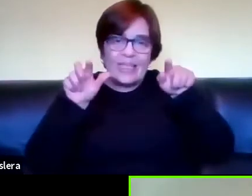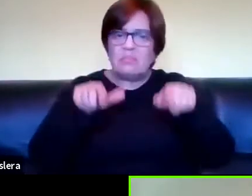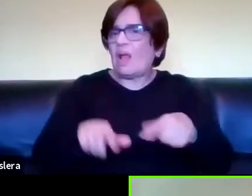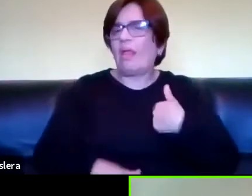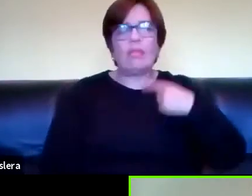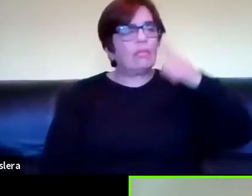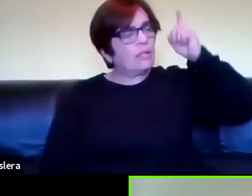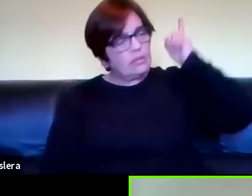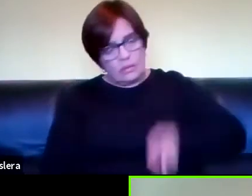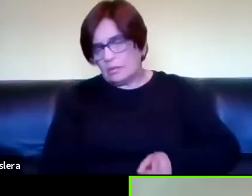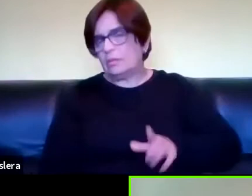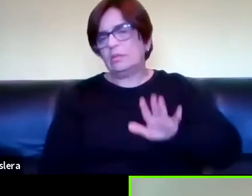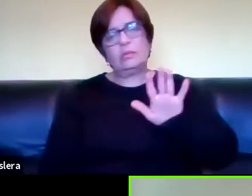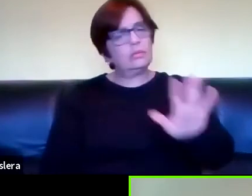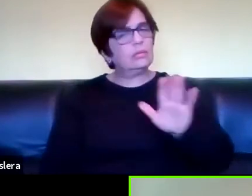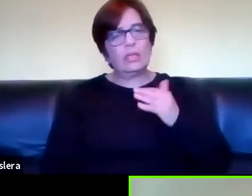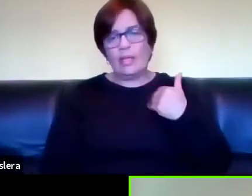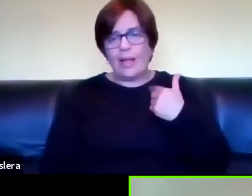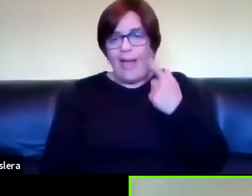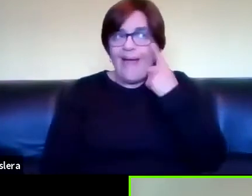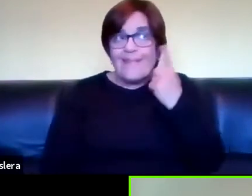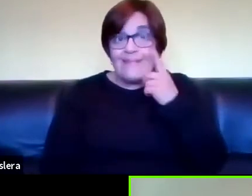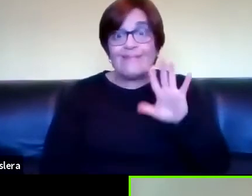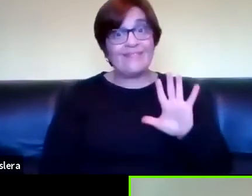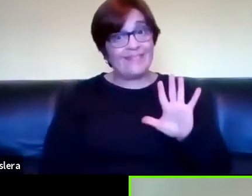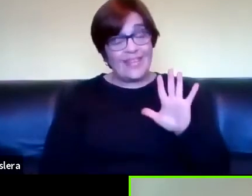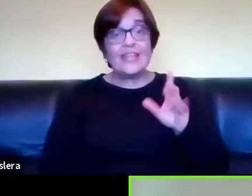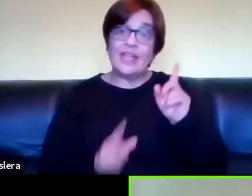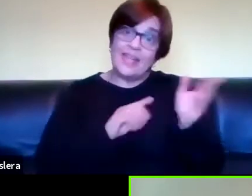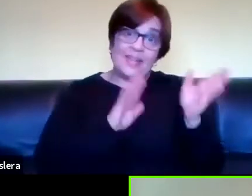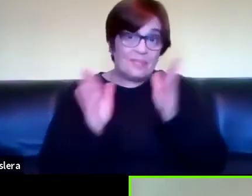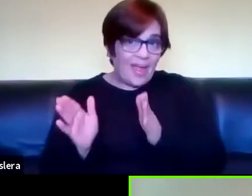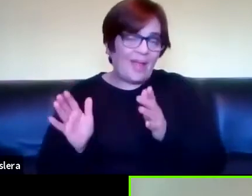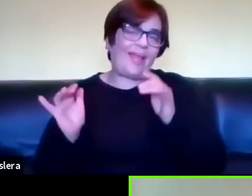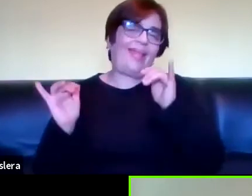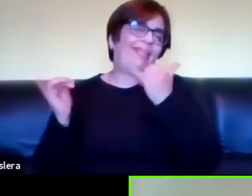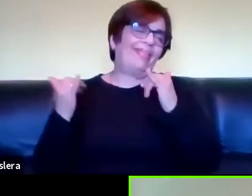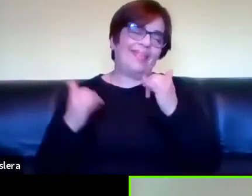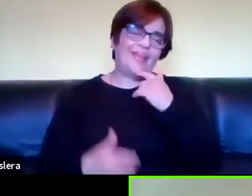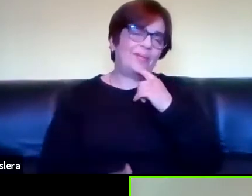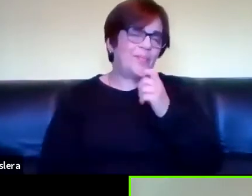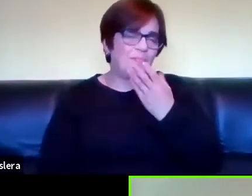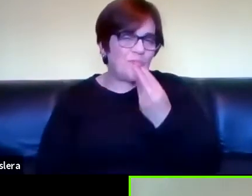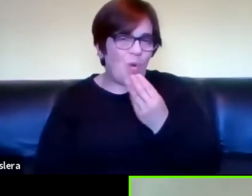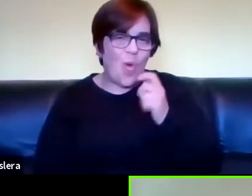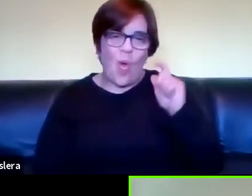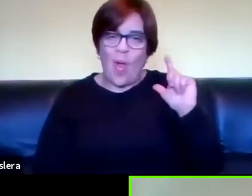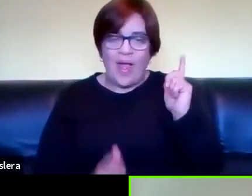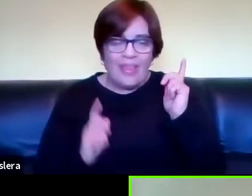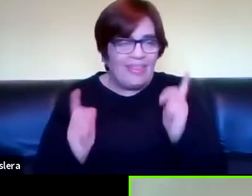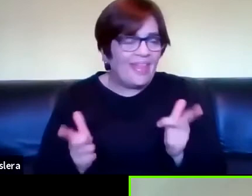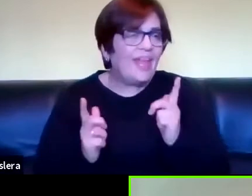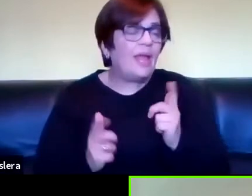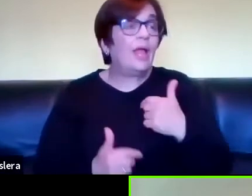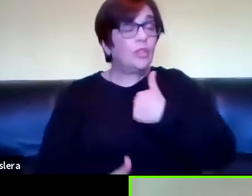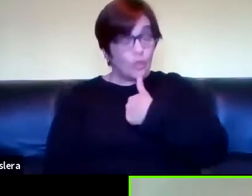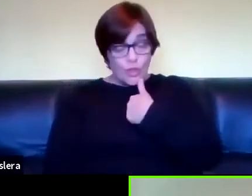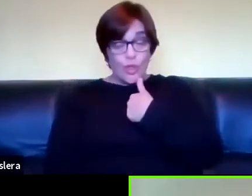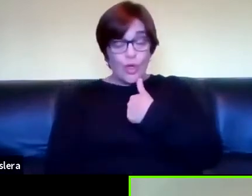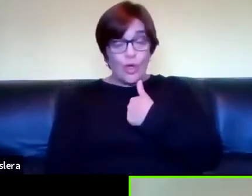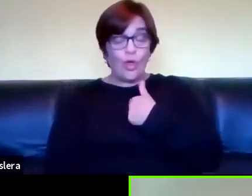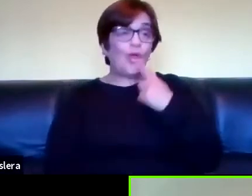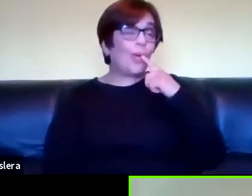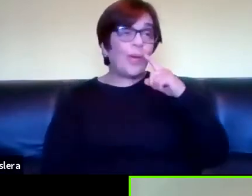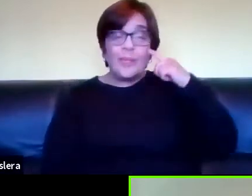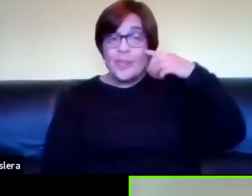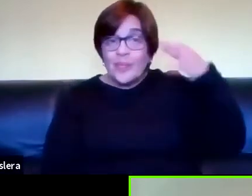que así lo quería hacer en parte porque para experimentar y en parte porque me divierte en fin así porque yo creo entonces que todos